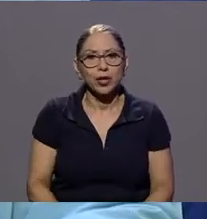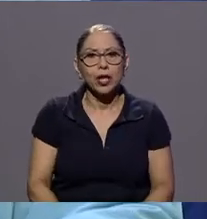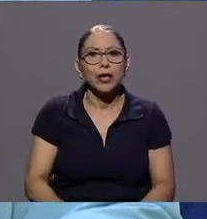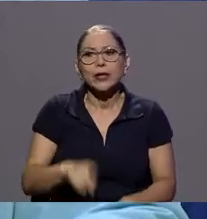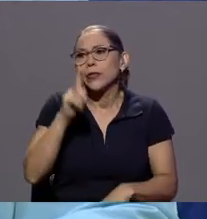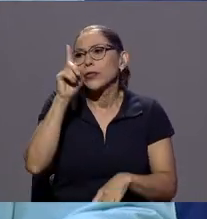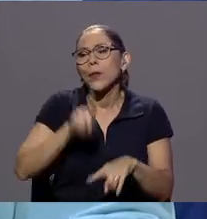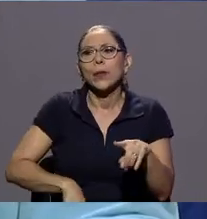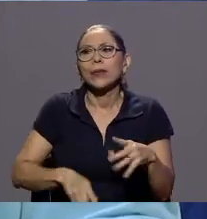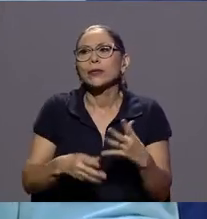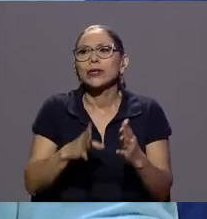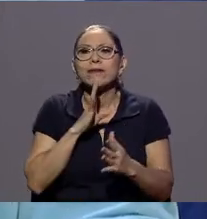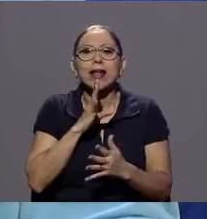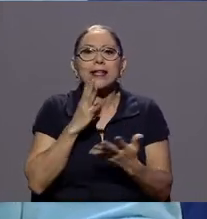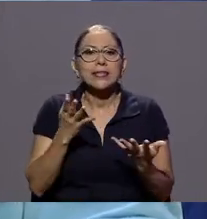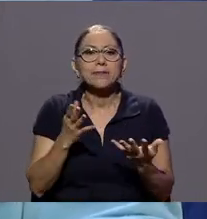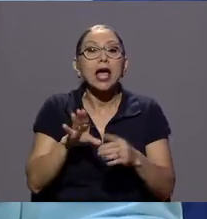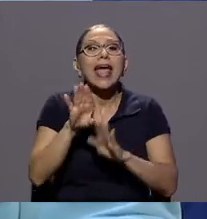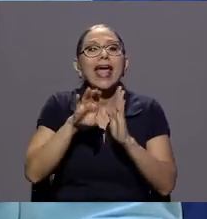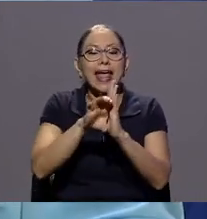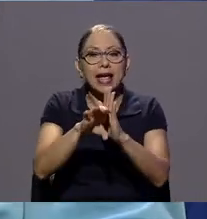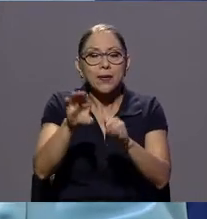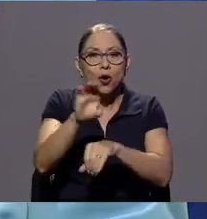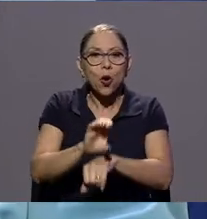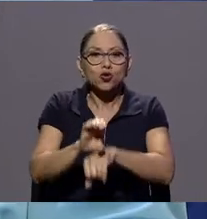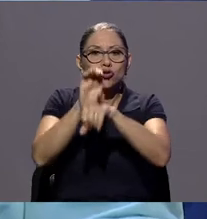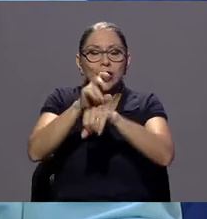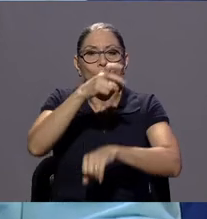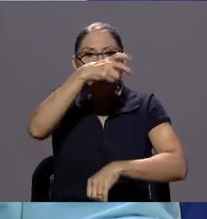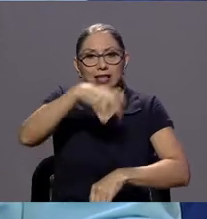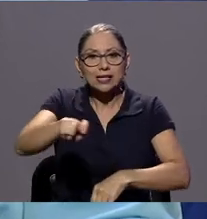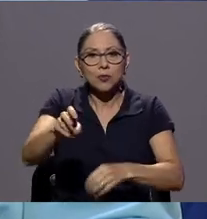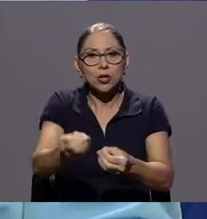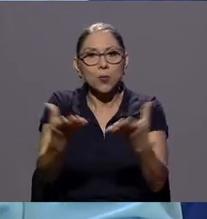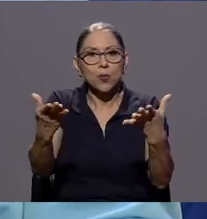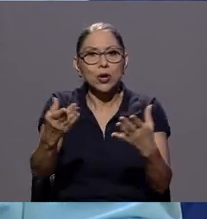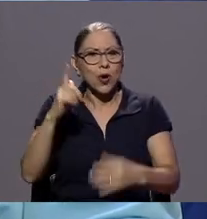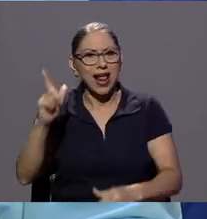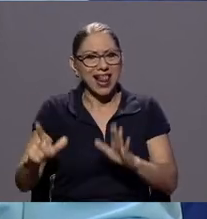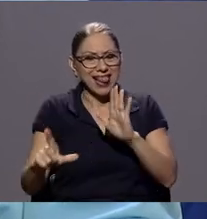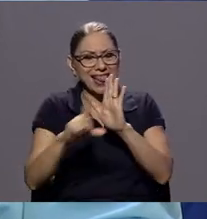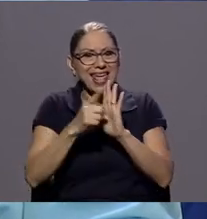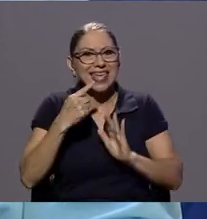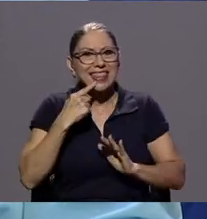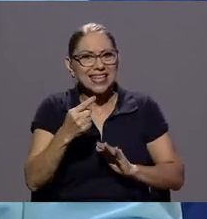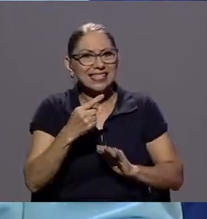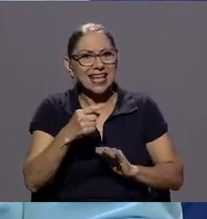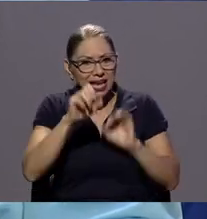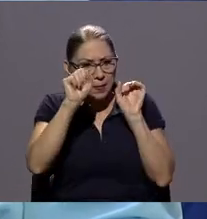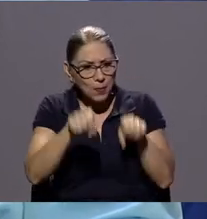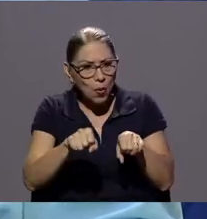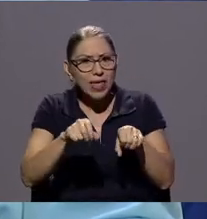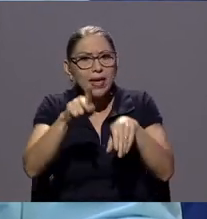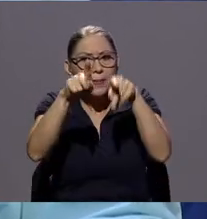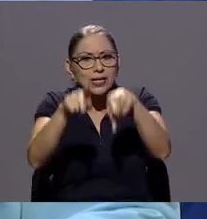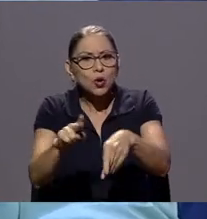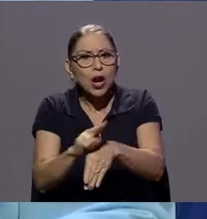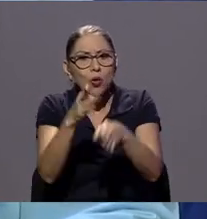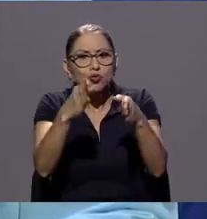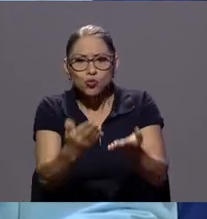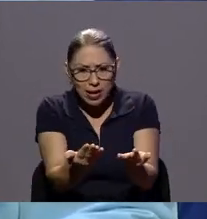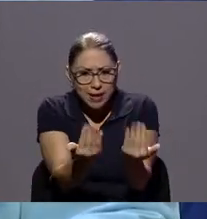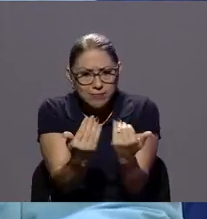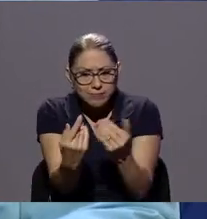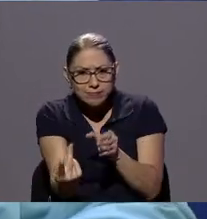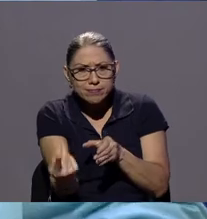de un consejo de transporte público que tiene por ley la posibilidad de incluir un representante de los usuarios que en